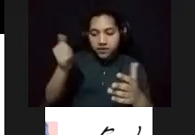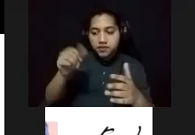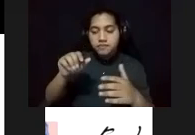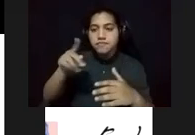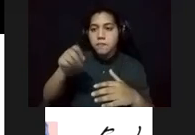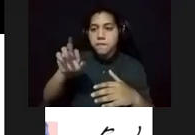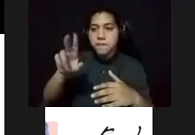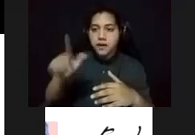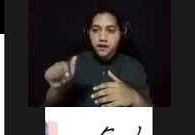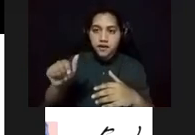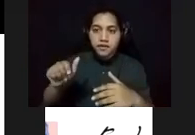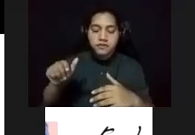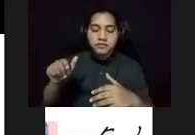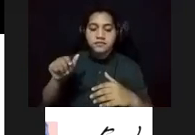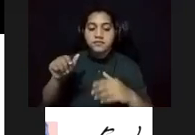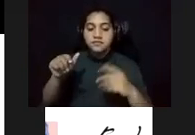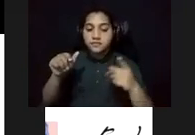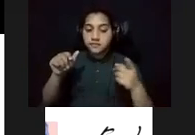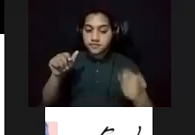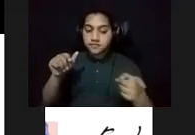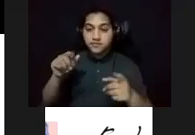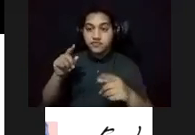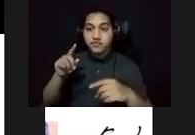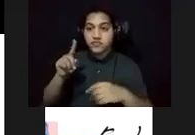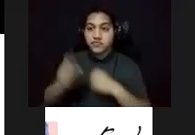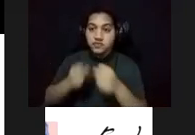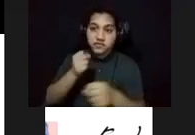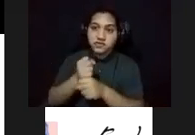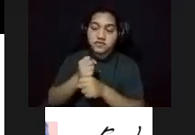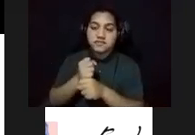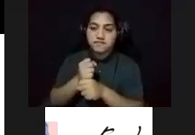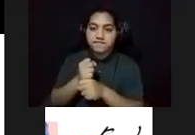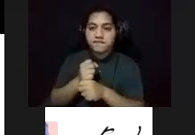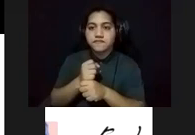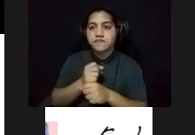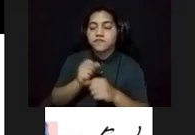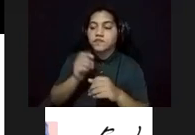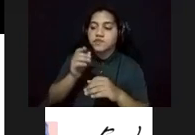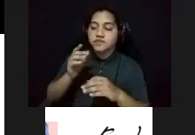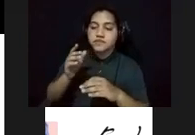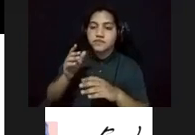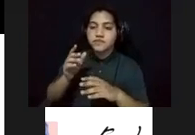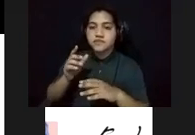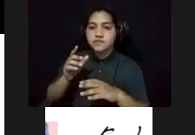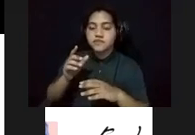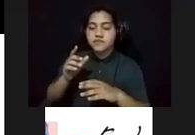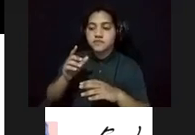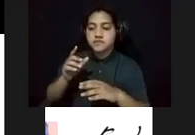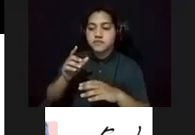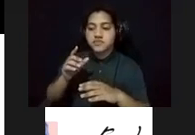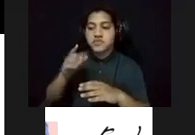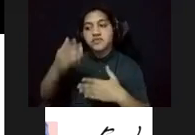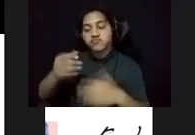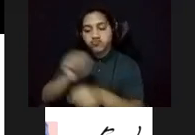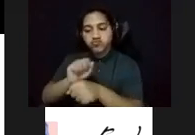Don Tefo estuvo viviendo un año en la barriada y después trabajó frente a la misma